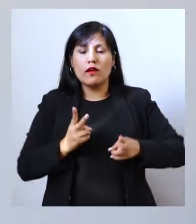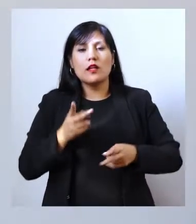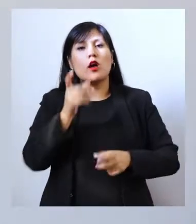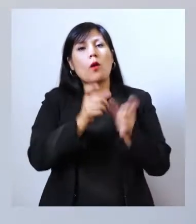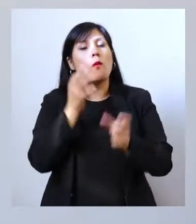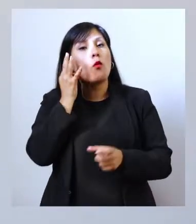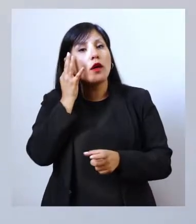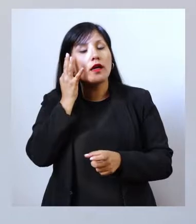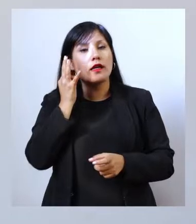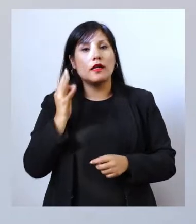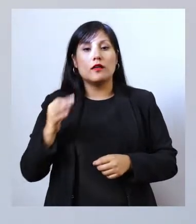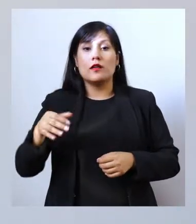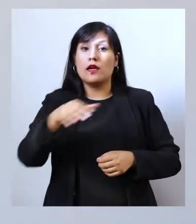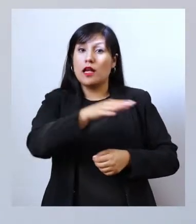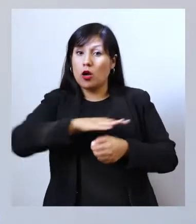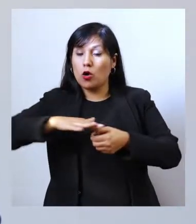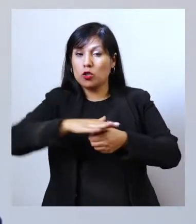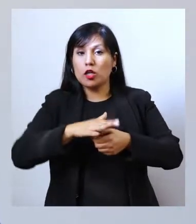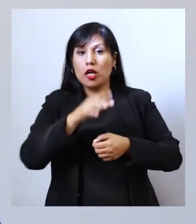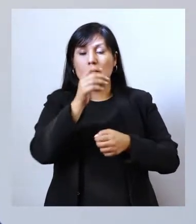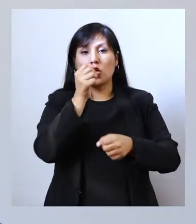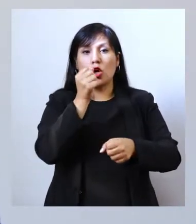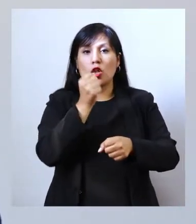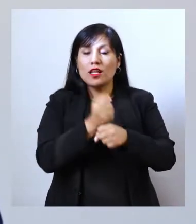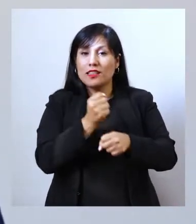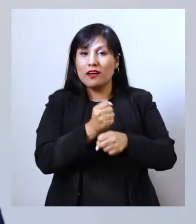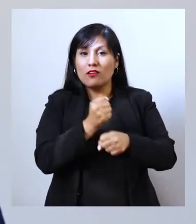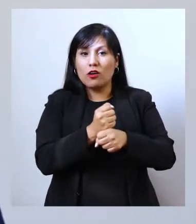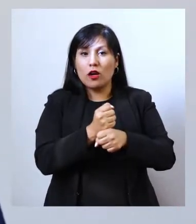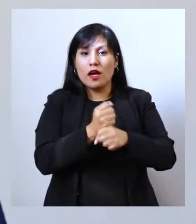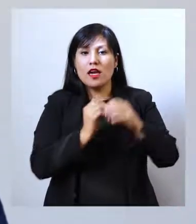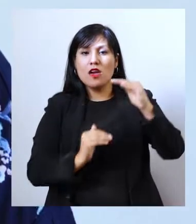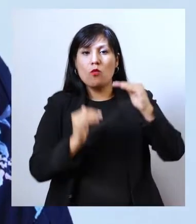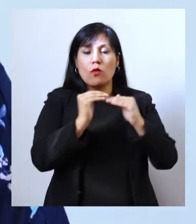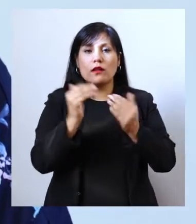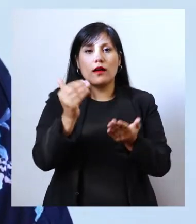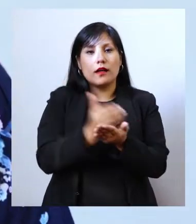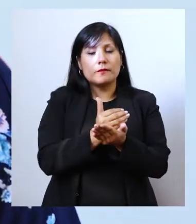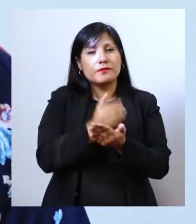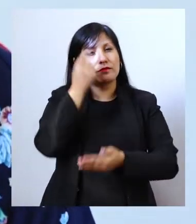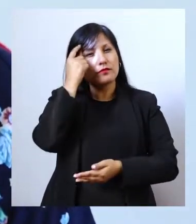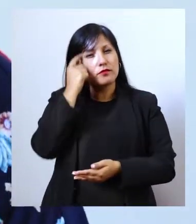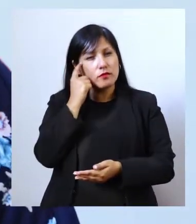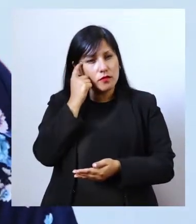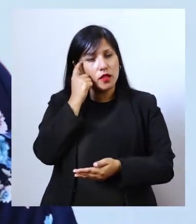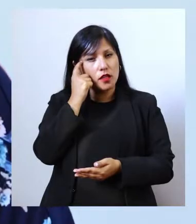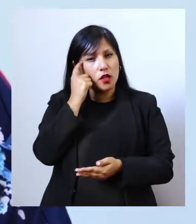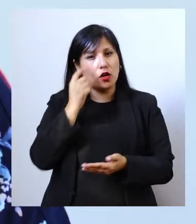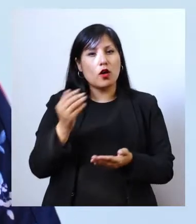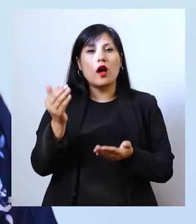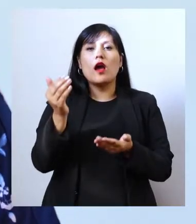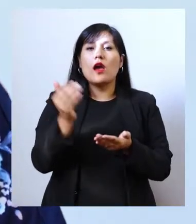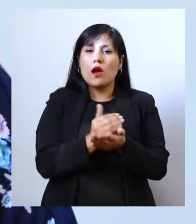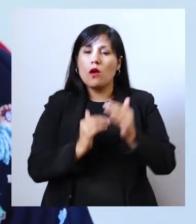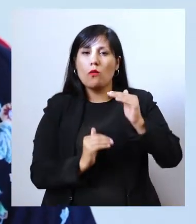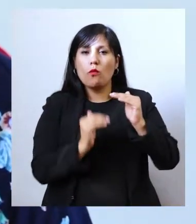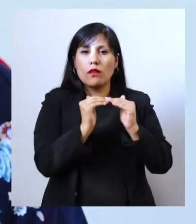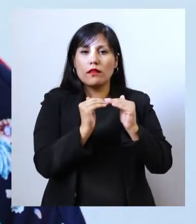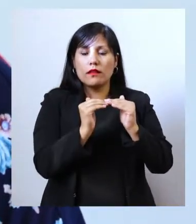mujer. Ah, y en el ámbito laboral, sobre todo la igualdad de sueldos. Creo que la igualdad de sueldos, la